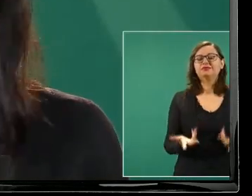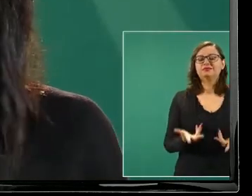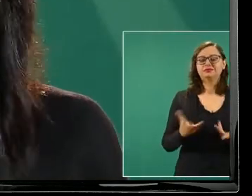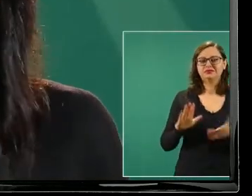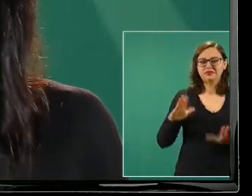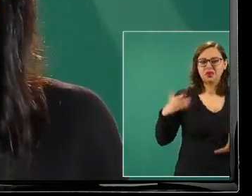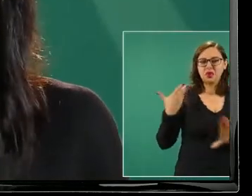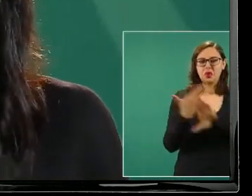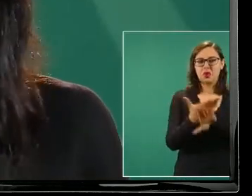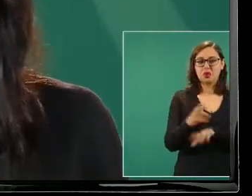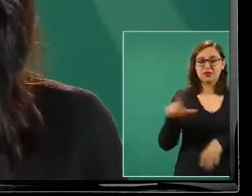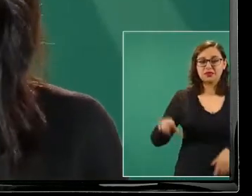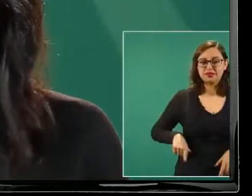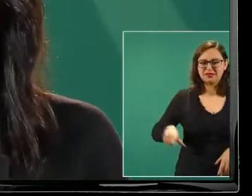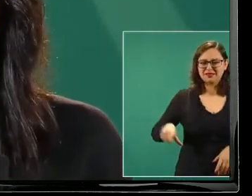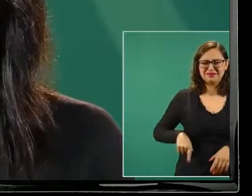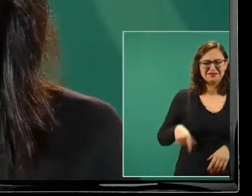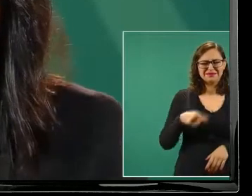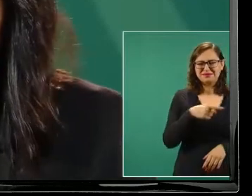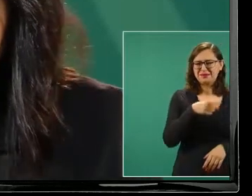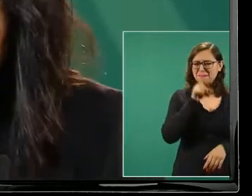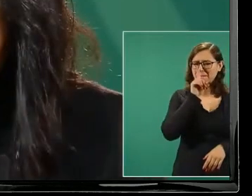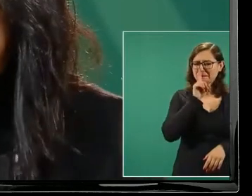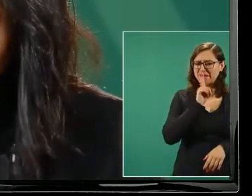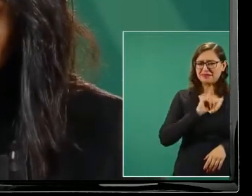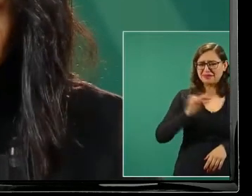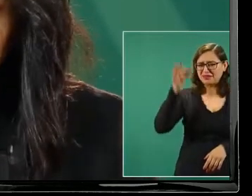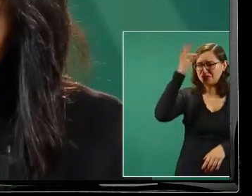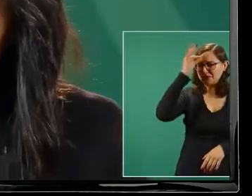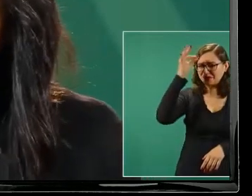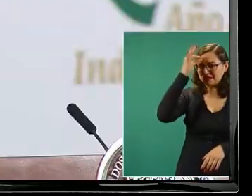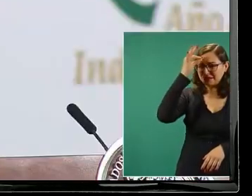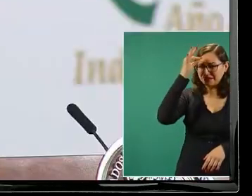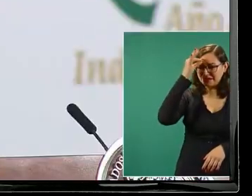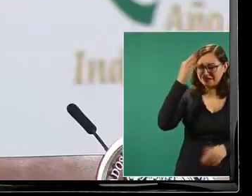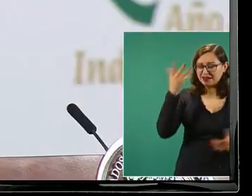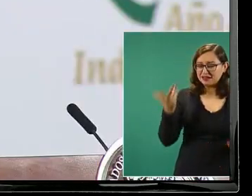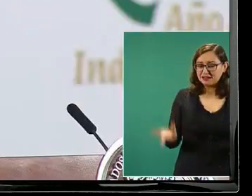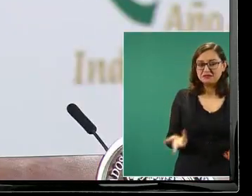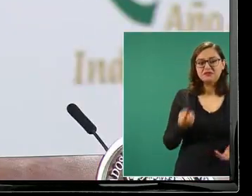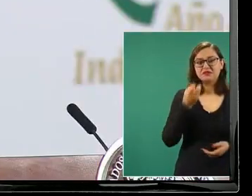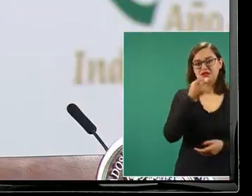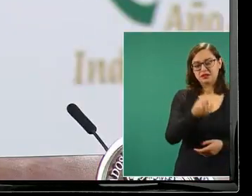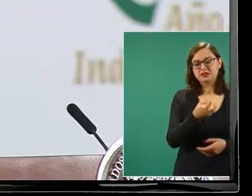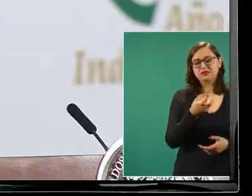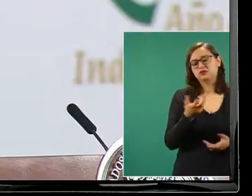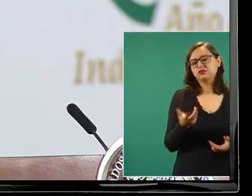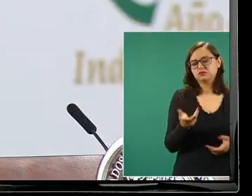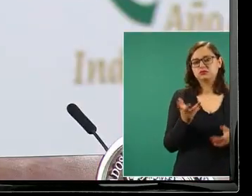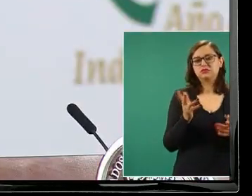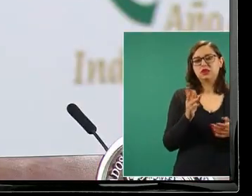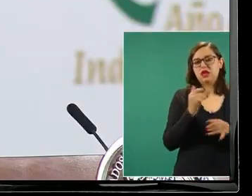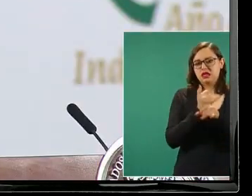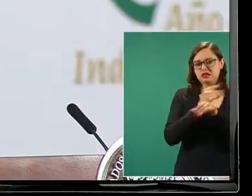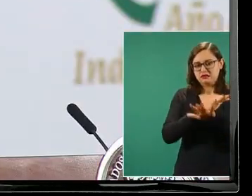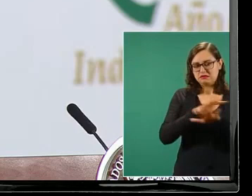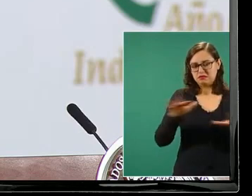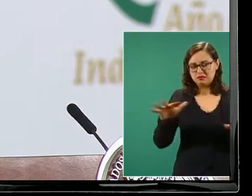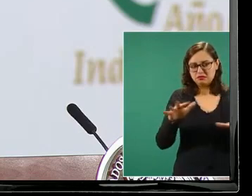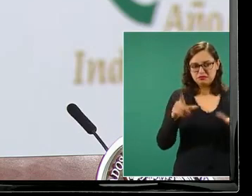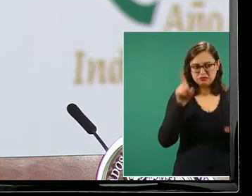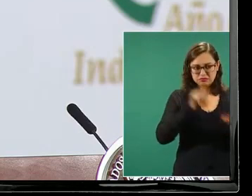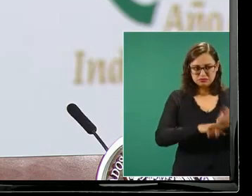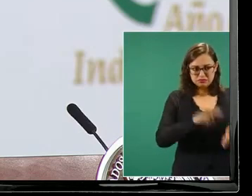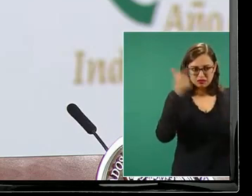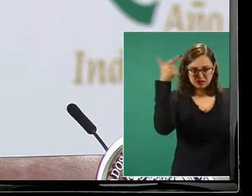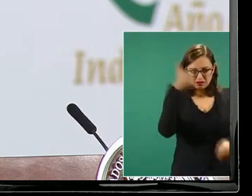mentiras tan burdas Esa nota fue clasificada como falsa por un sitio de verificación de información pero el